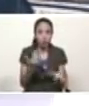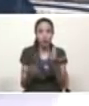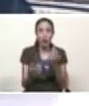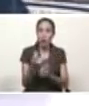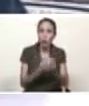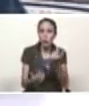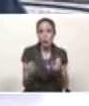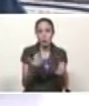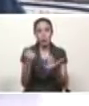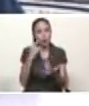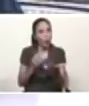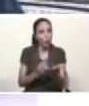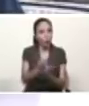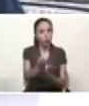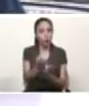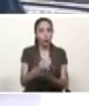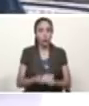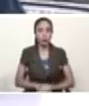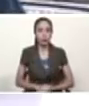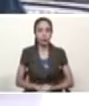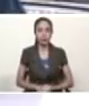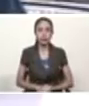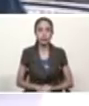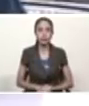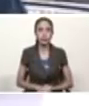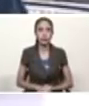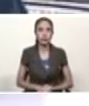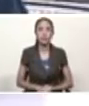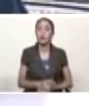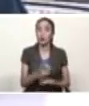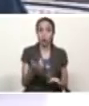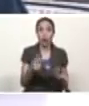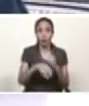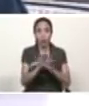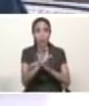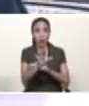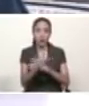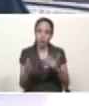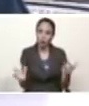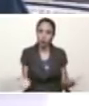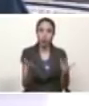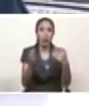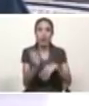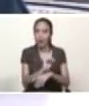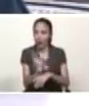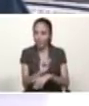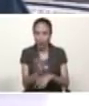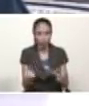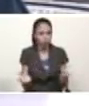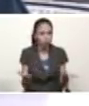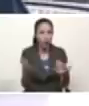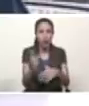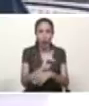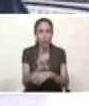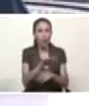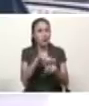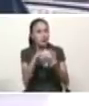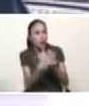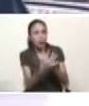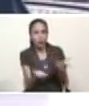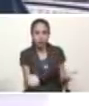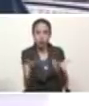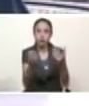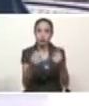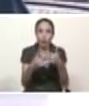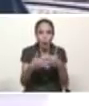para que nuestra patria más temprano que tarde venza las dificultades y